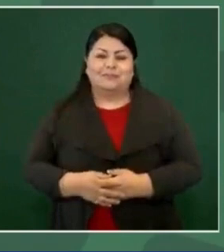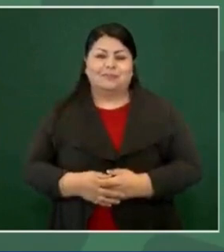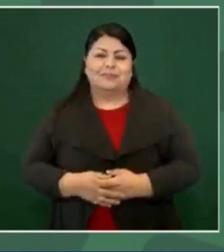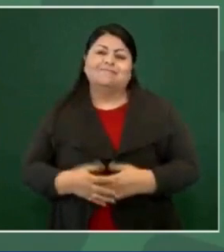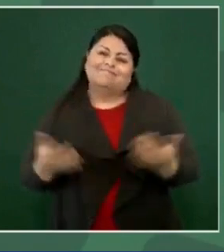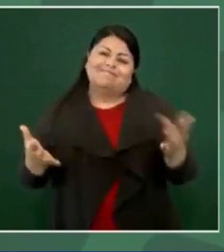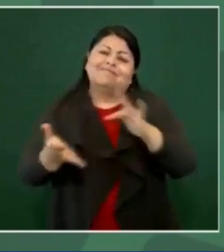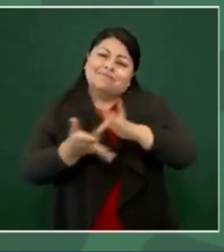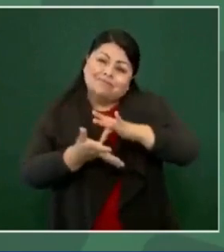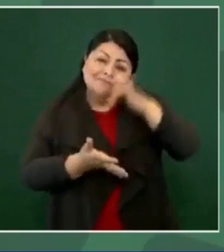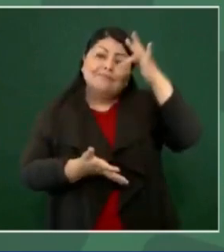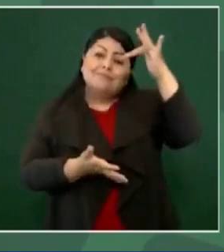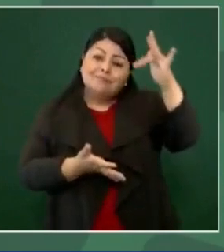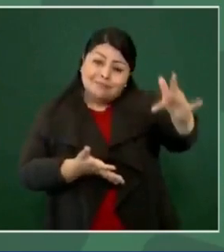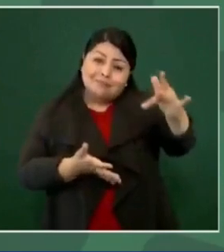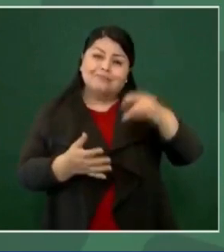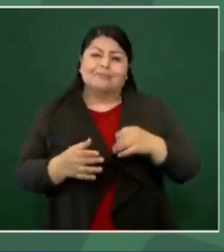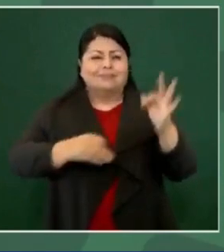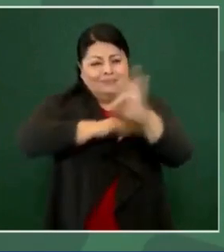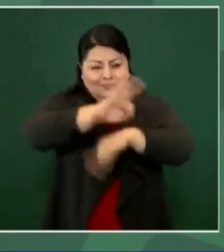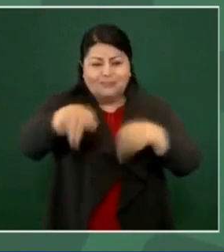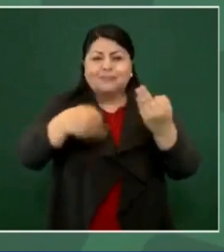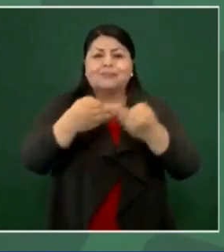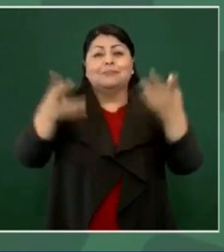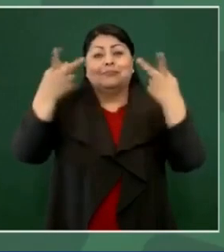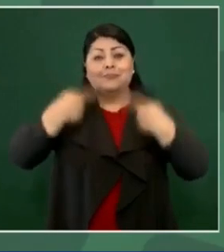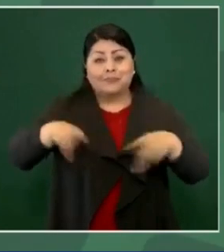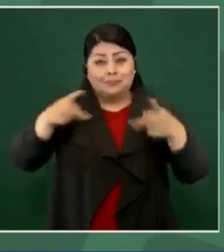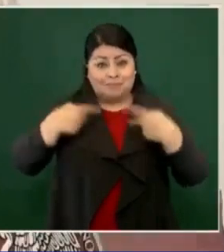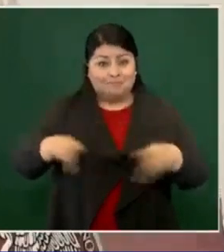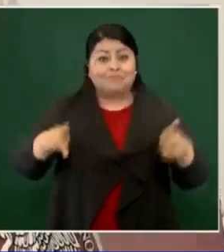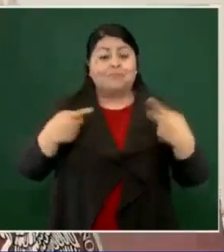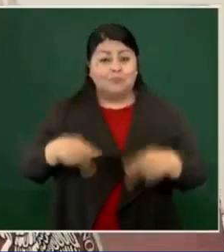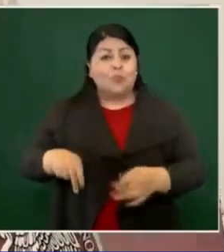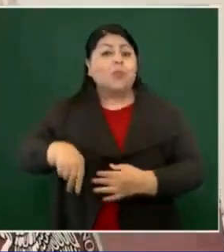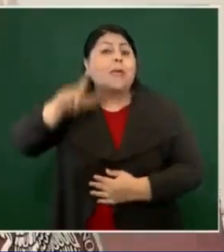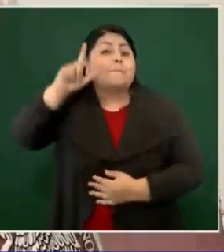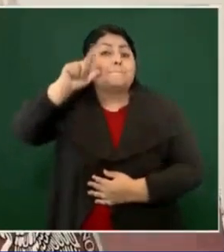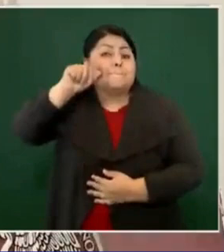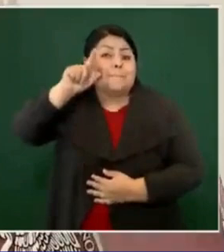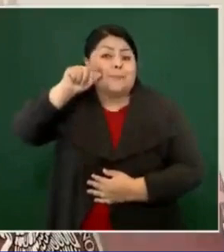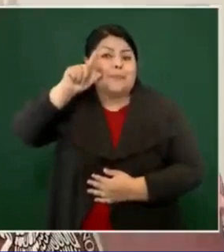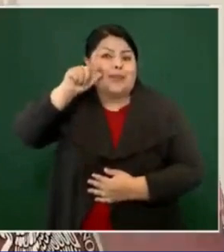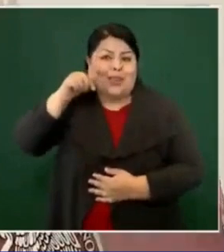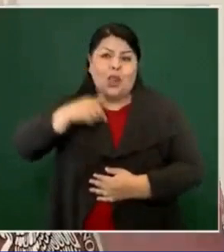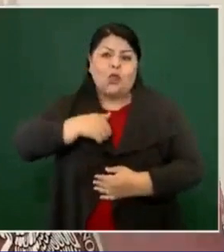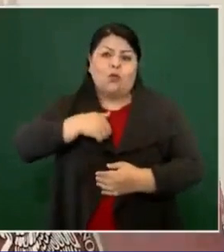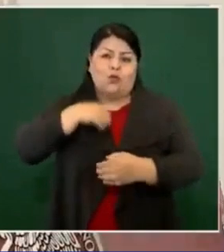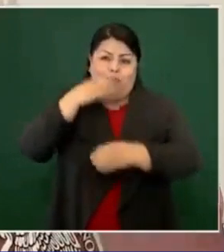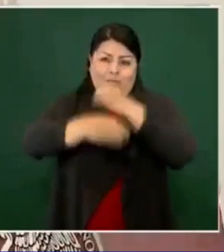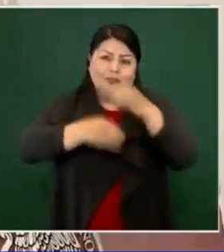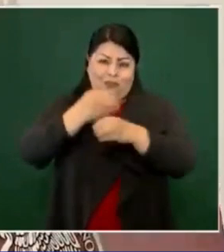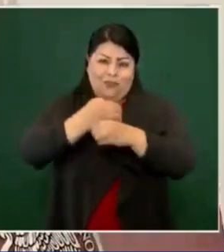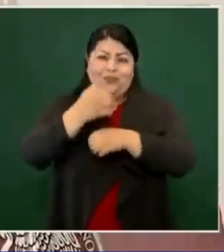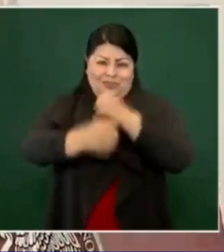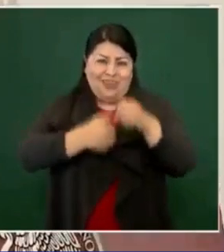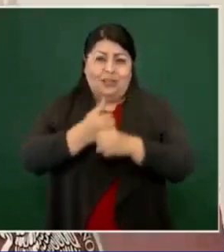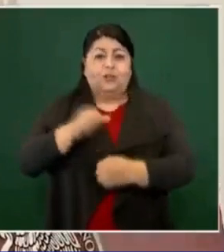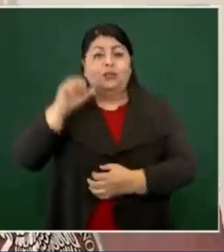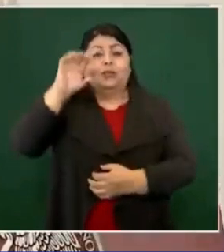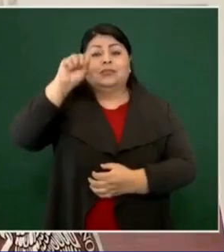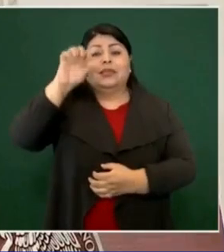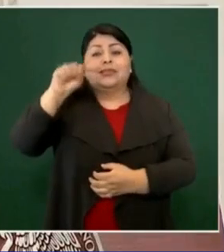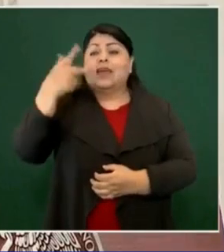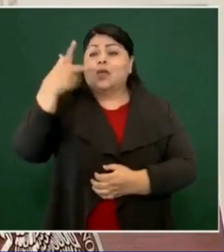Agradecer mucho a toda la gente, porque mañana cumplo año, voy a cumplir